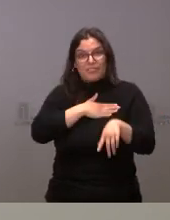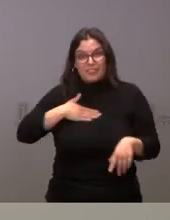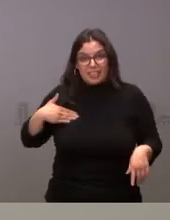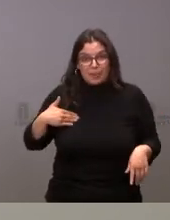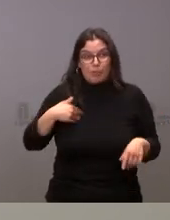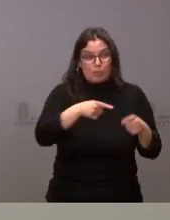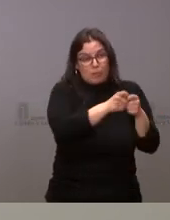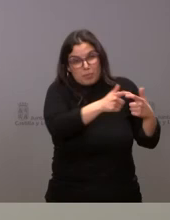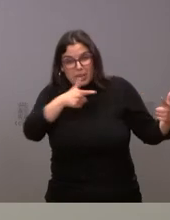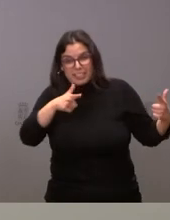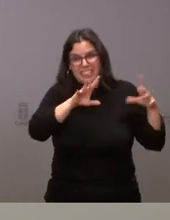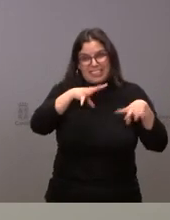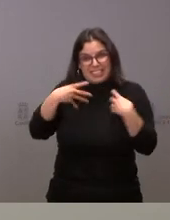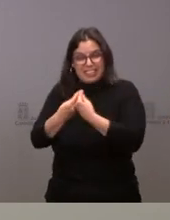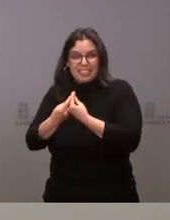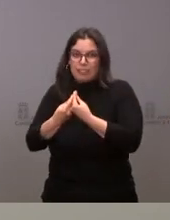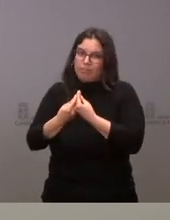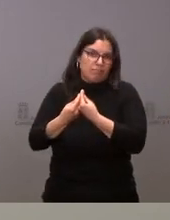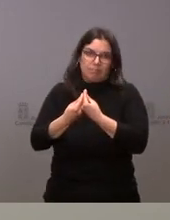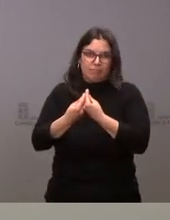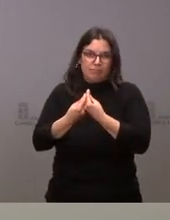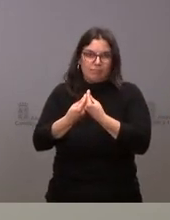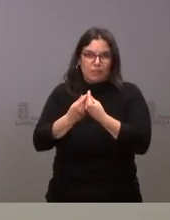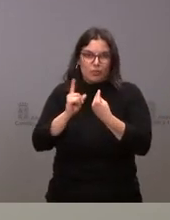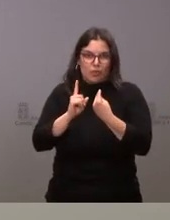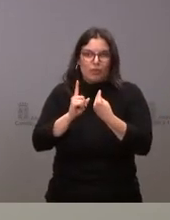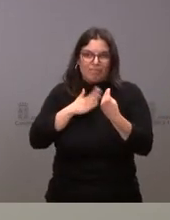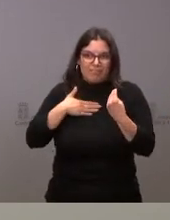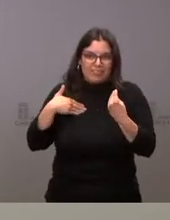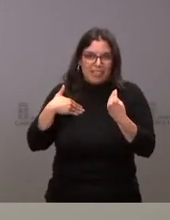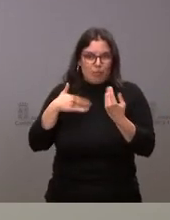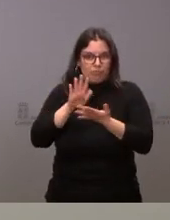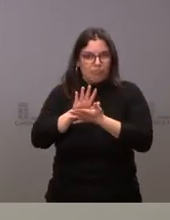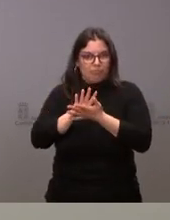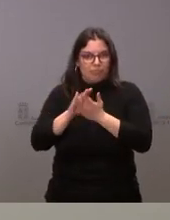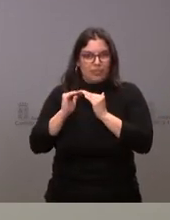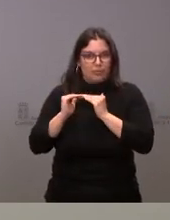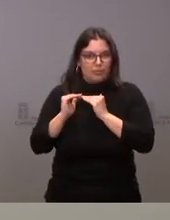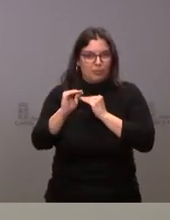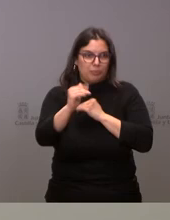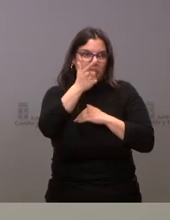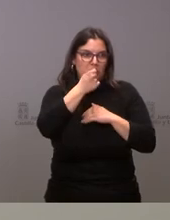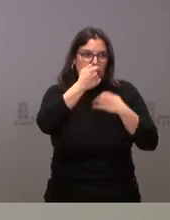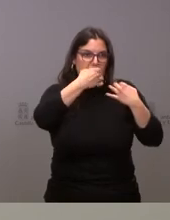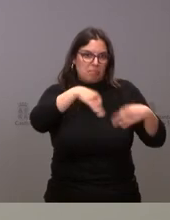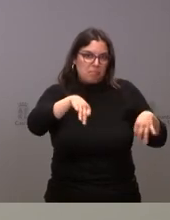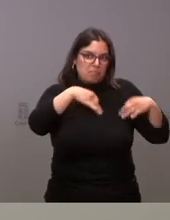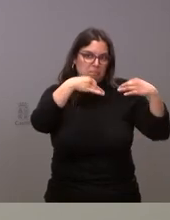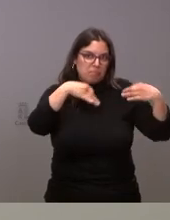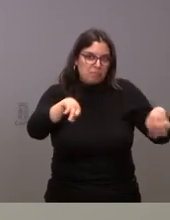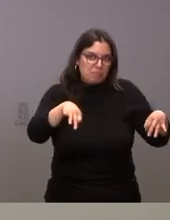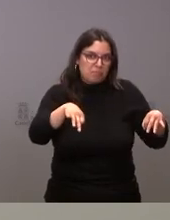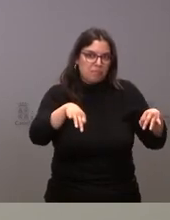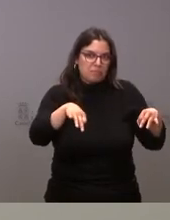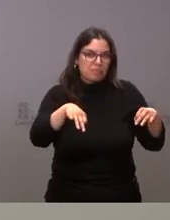llegar a soportar el nivel de incidencia propio de un nivel de gripe como lo que viene siendo